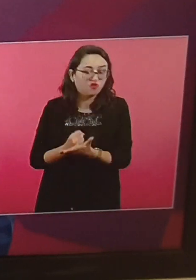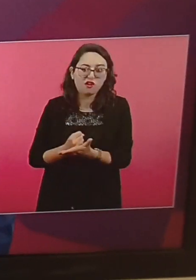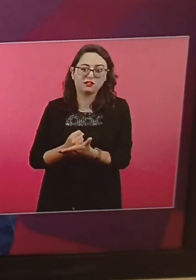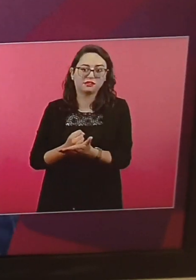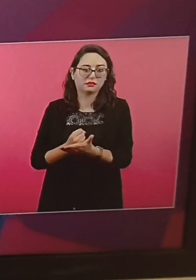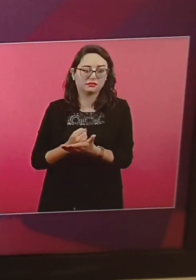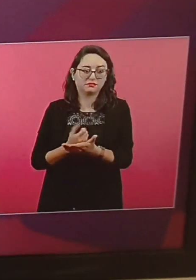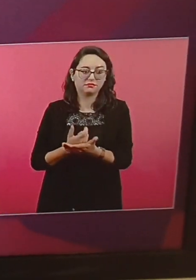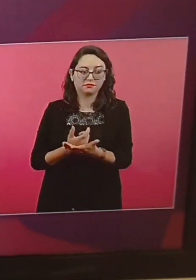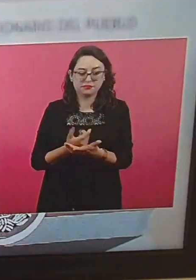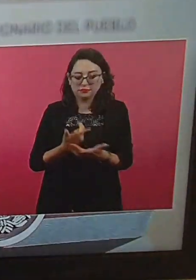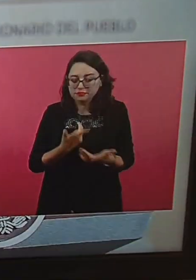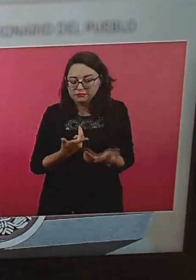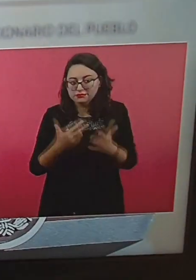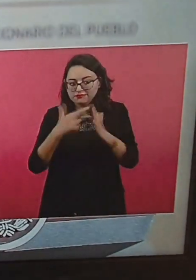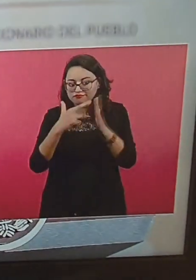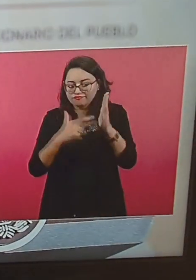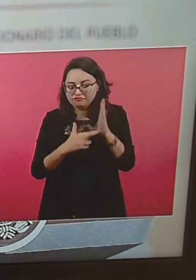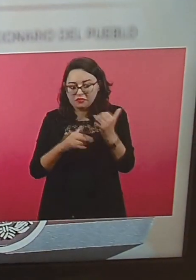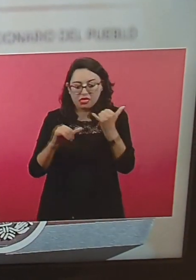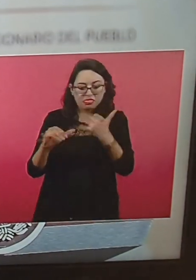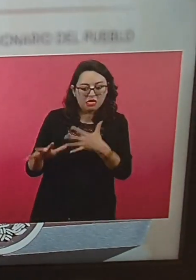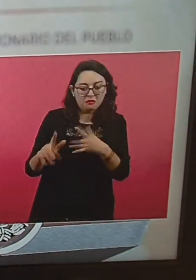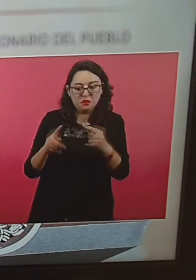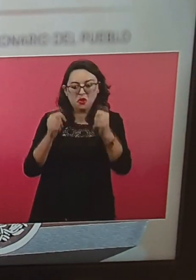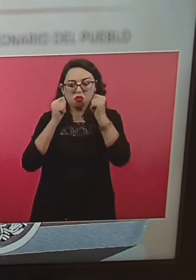Hasta lo último.